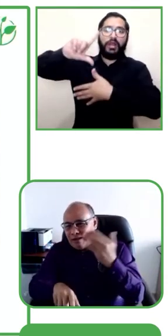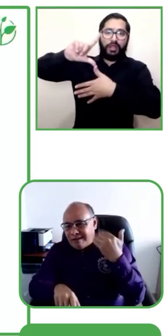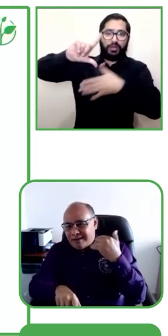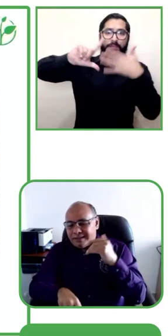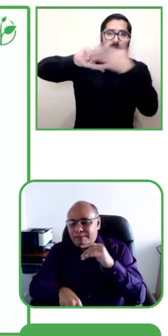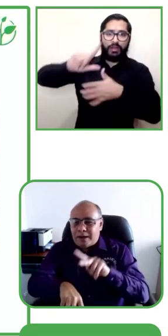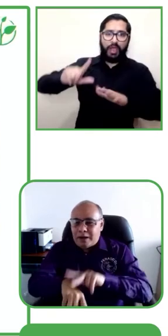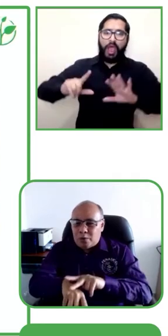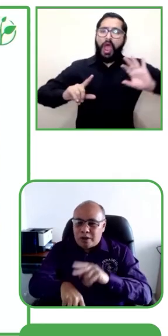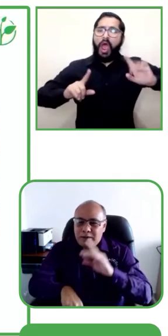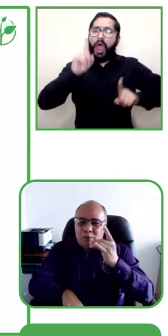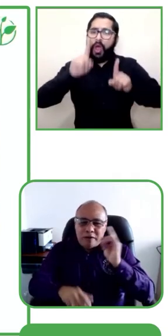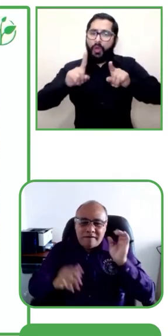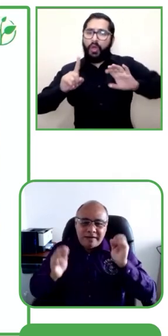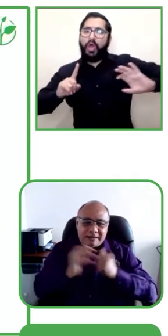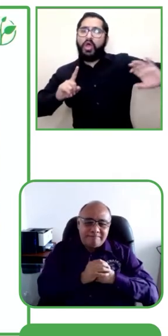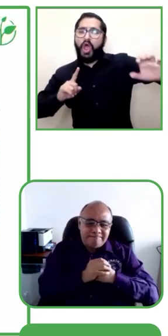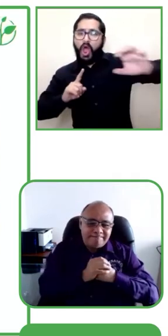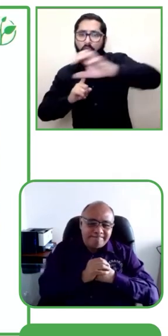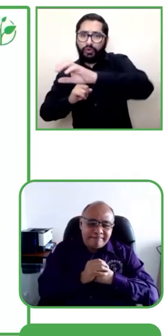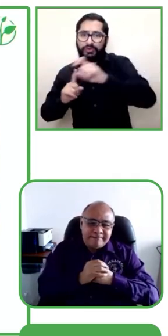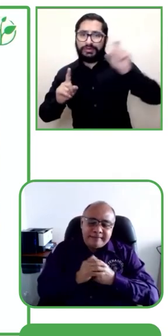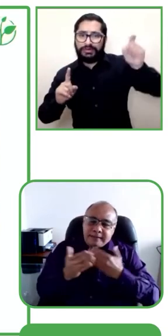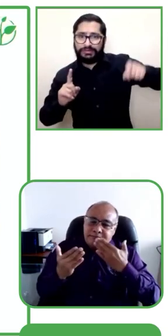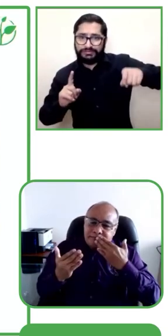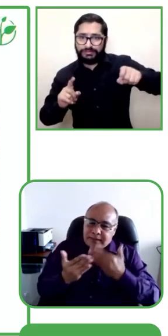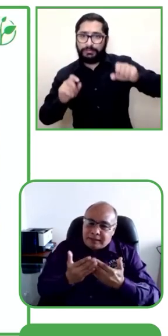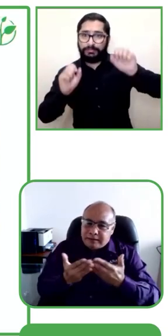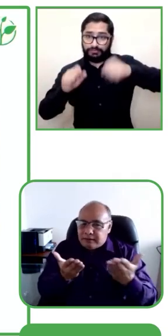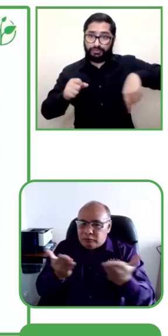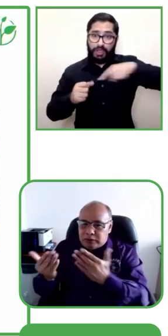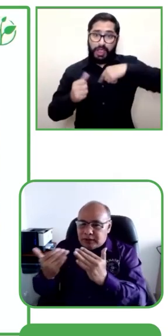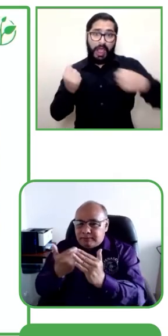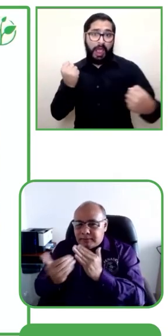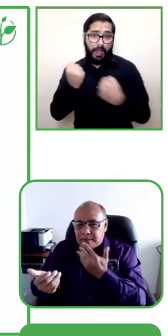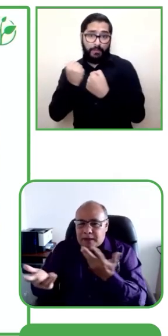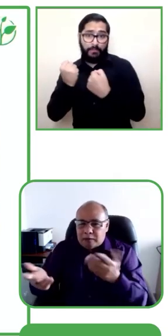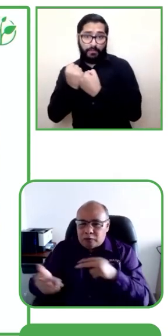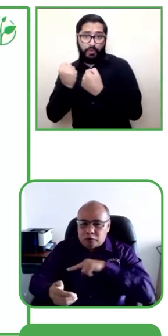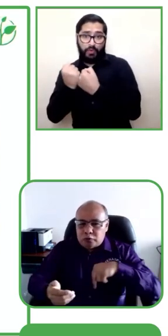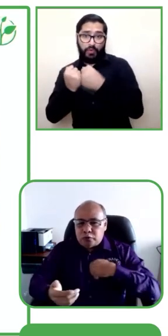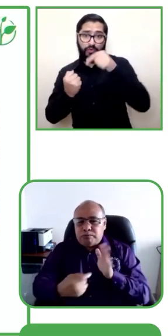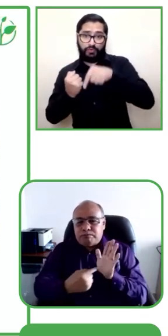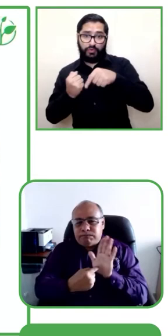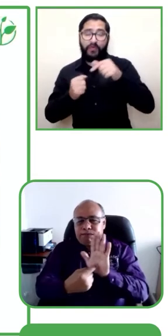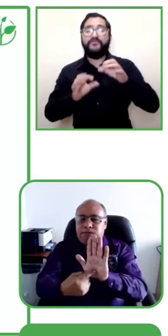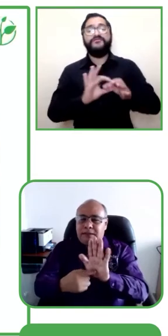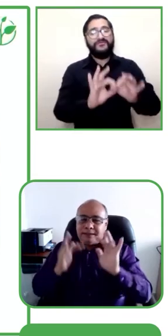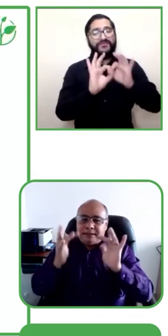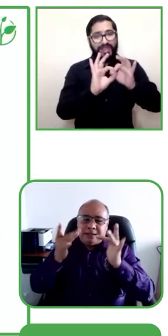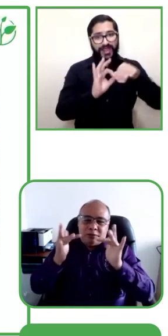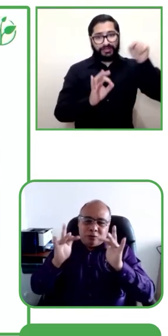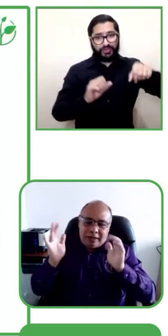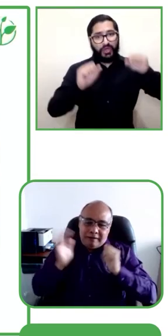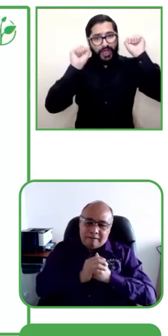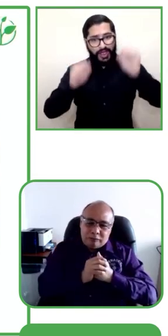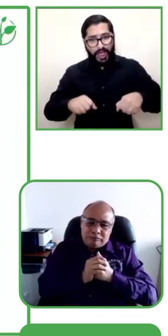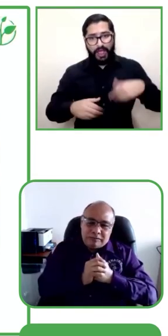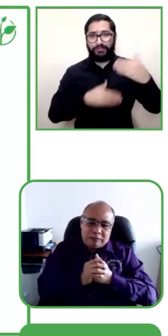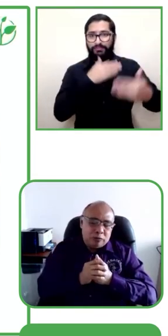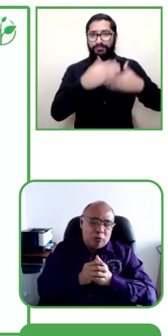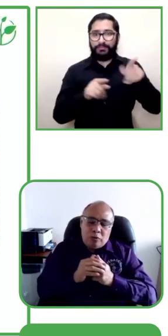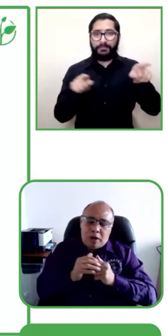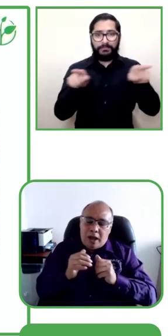FENASCOL estamos muy gustosos de poder apoyar estos procesos, así como lo hemos hecho con Paraguay, con Bolivia. Muchísimas gracias por la